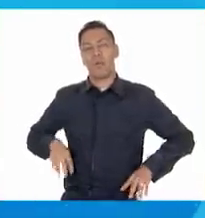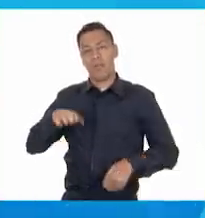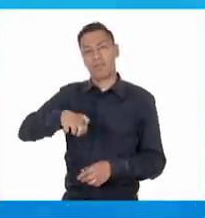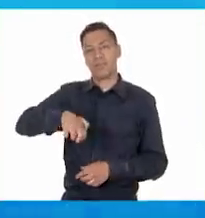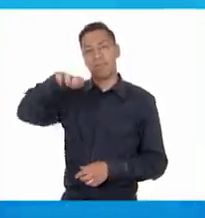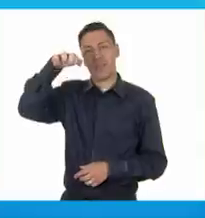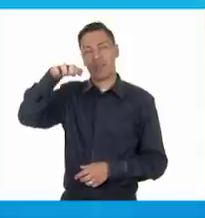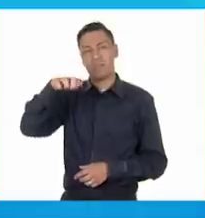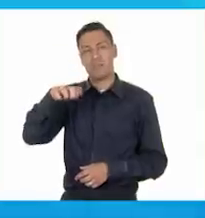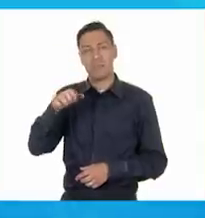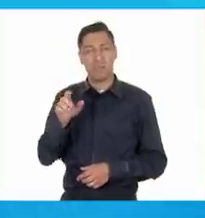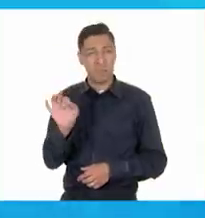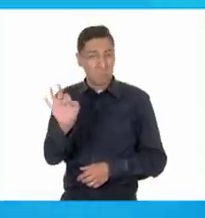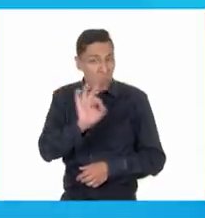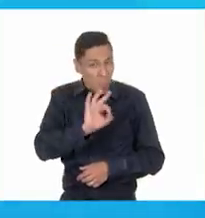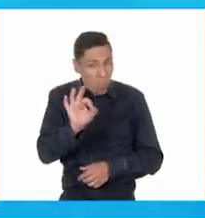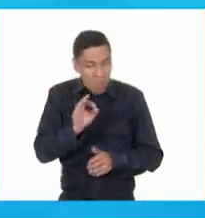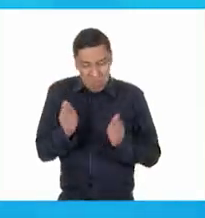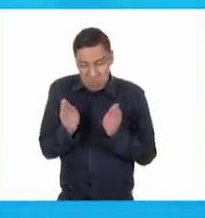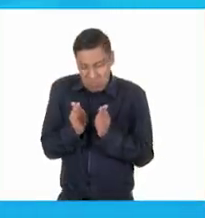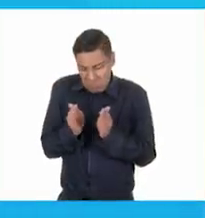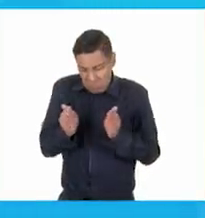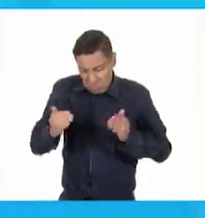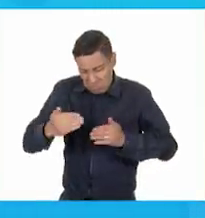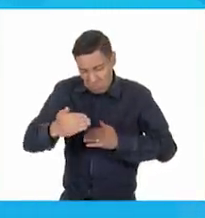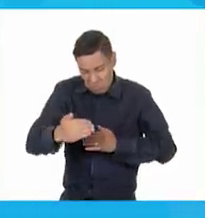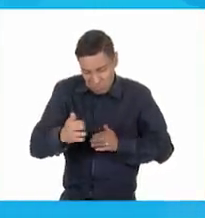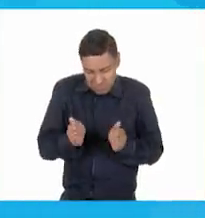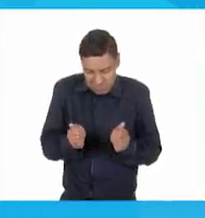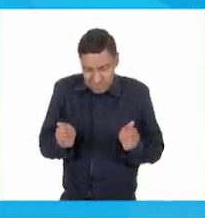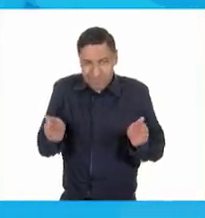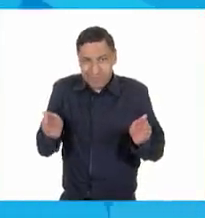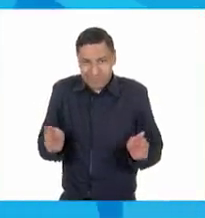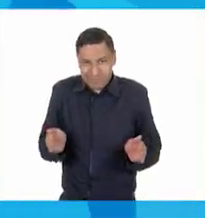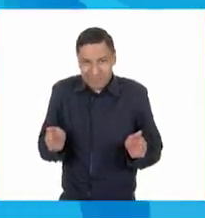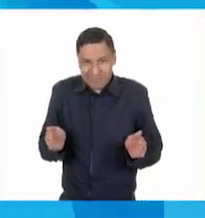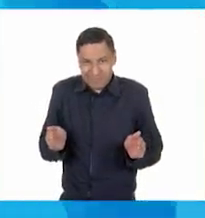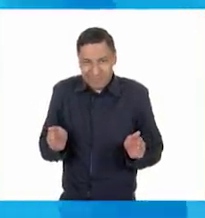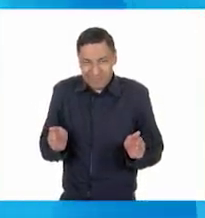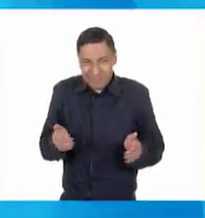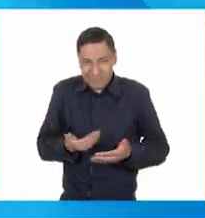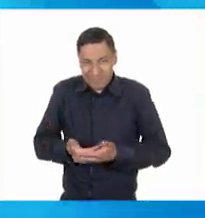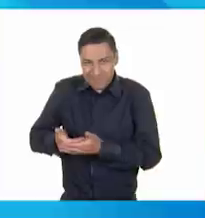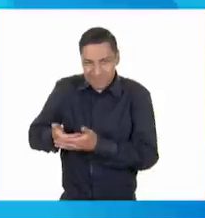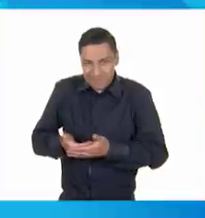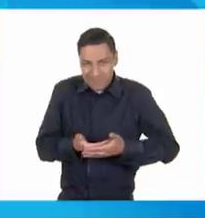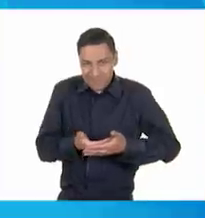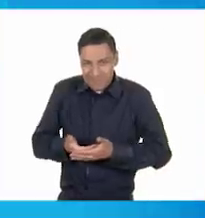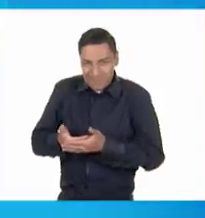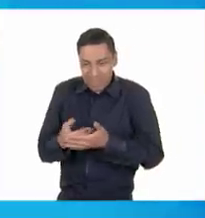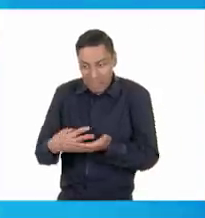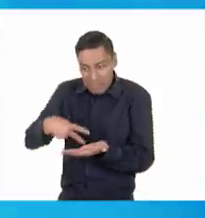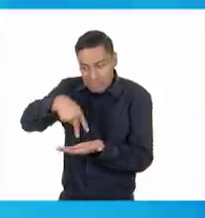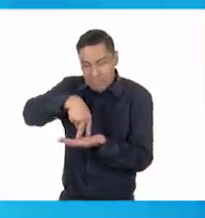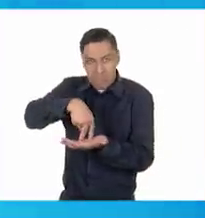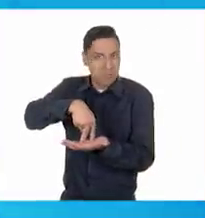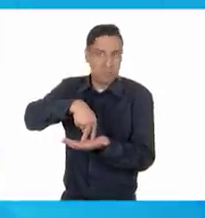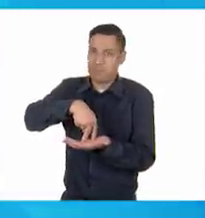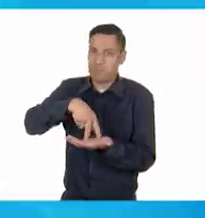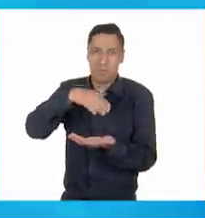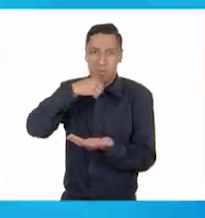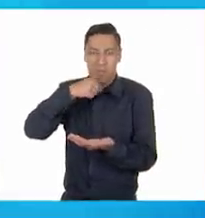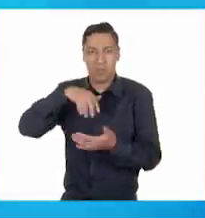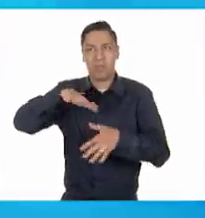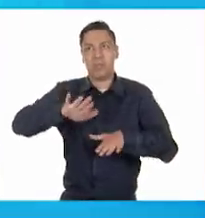Primero, pues sí podría ser una el tamaño. Se ve que es pequeñito, ¿verdad? Ya sé, Oscar. No está parado por sí mismo. Pues no, tienes No,